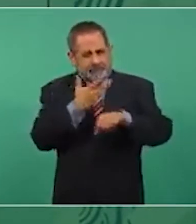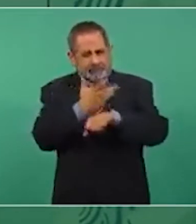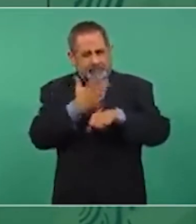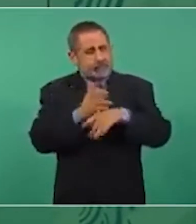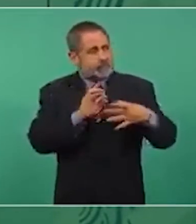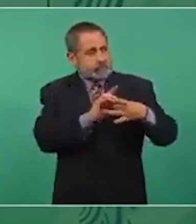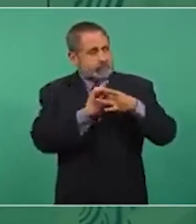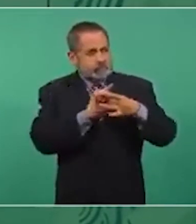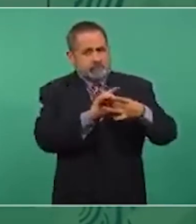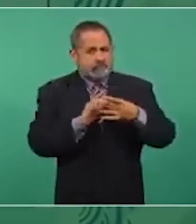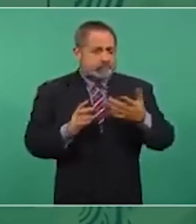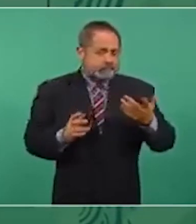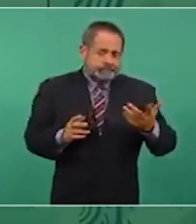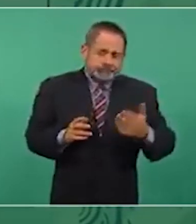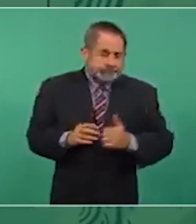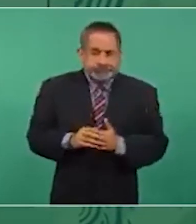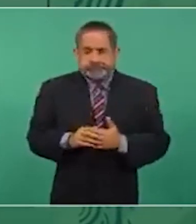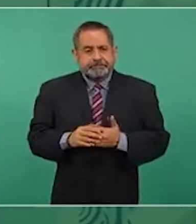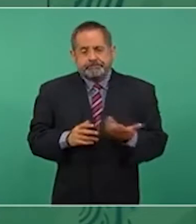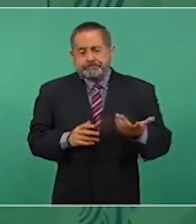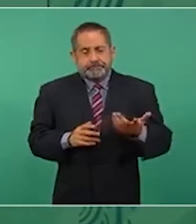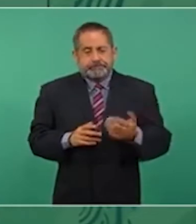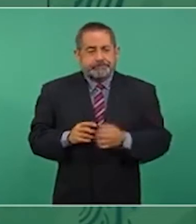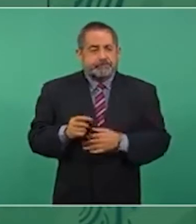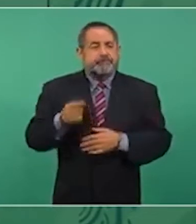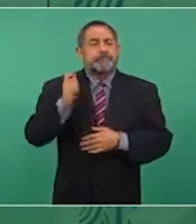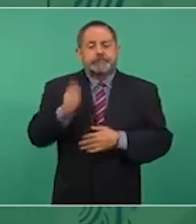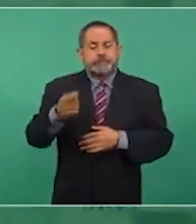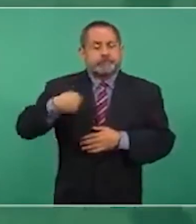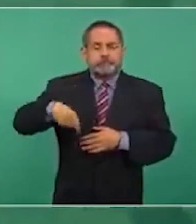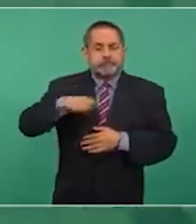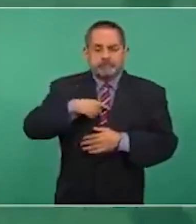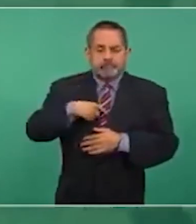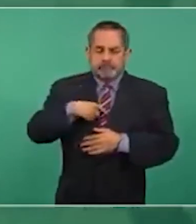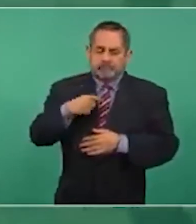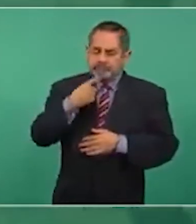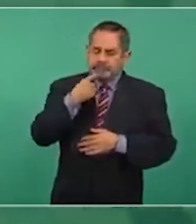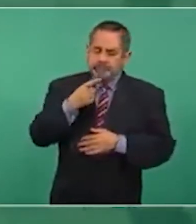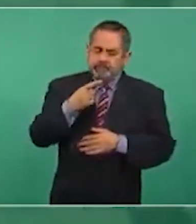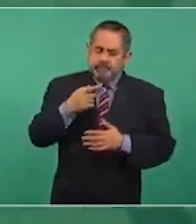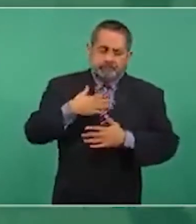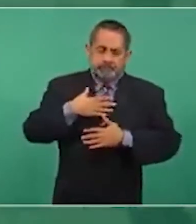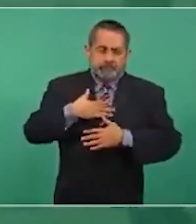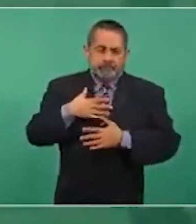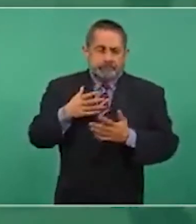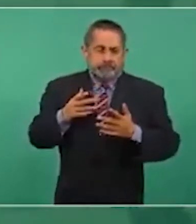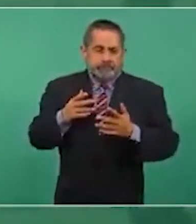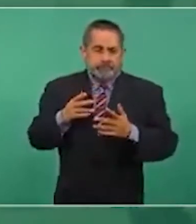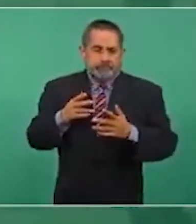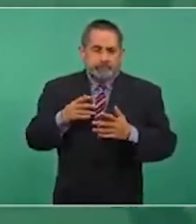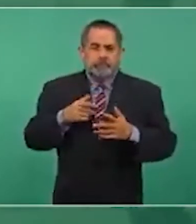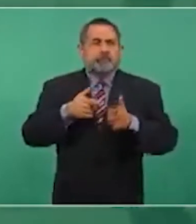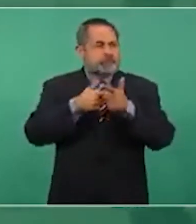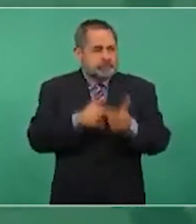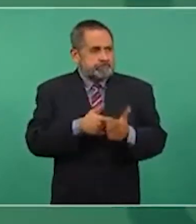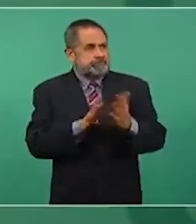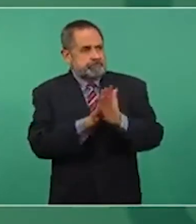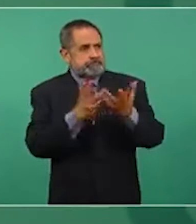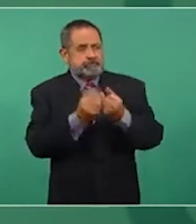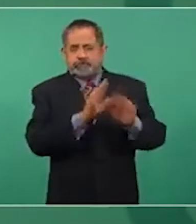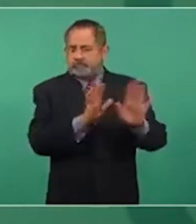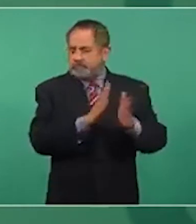porque ya nosotros no hemos participado